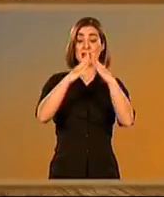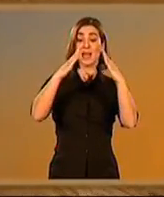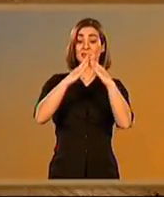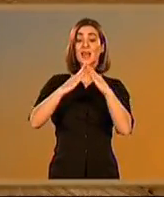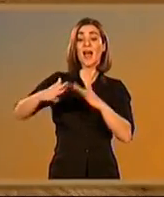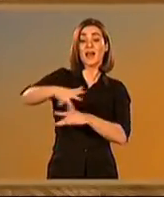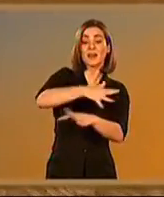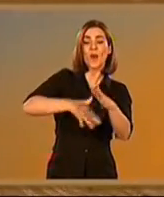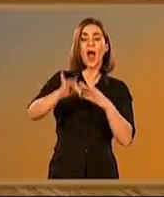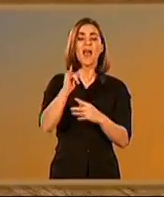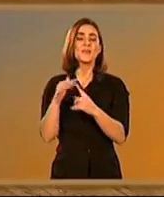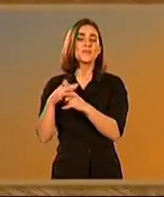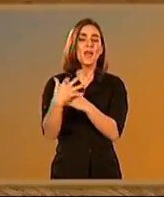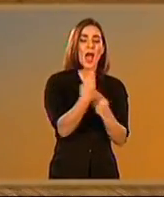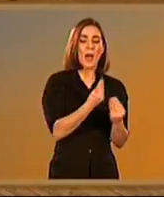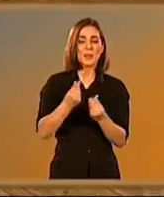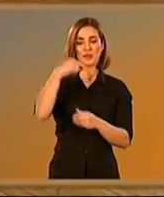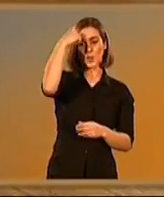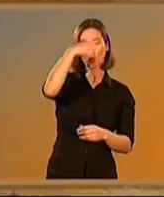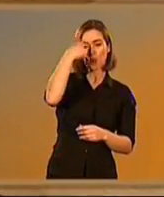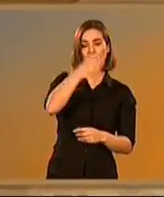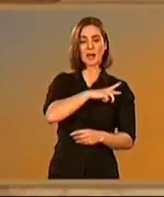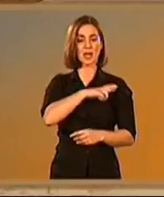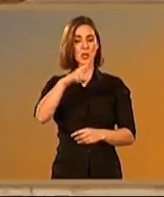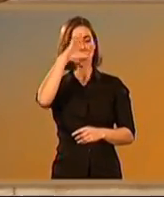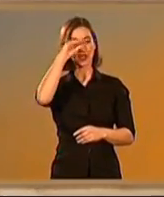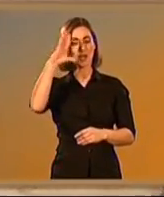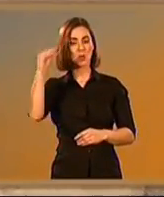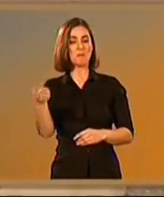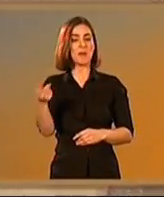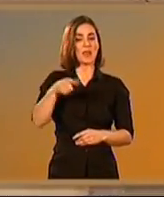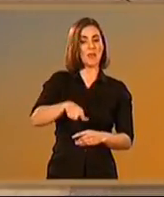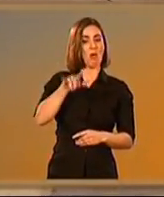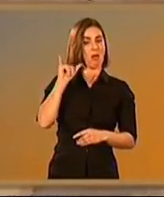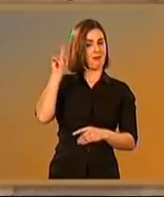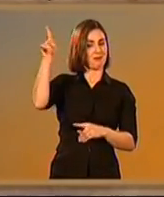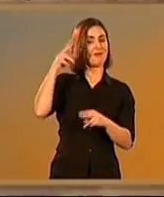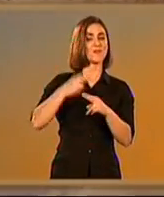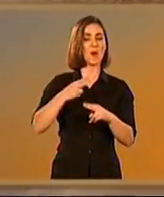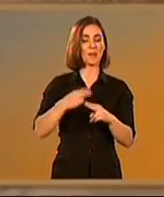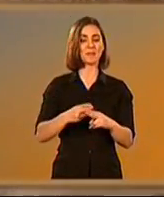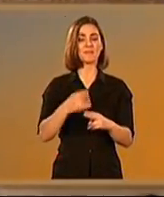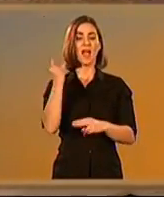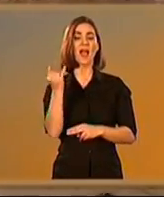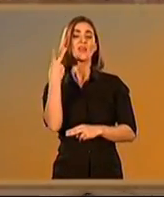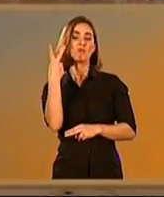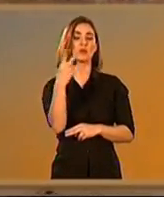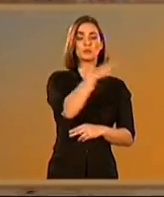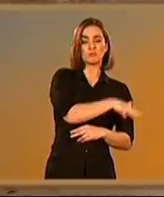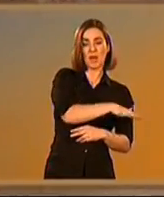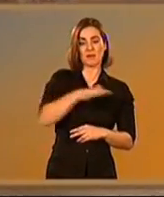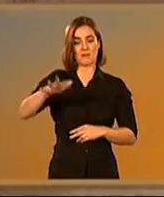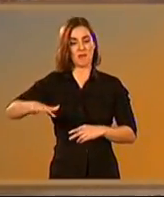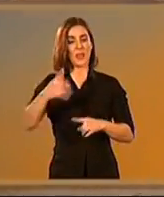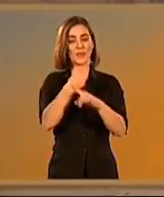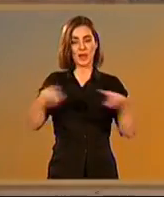aspecto interno, sino en la vida cultural, religiosa e intelectual de sus moradores. Constaba de dos partes